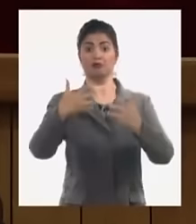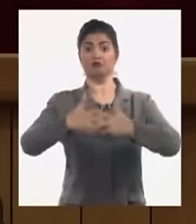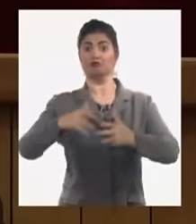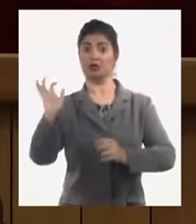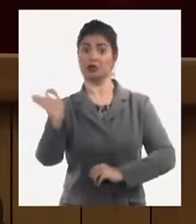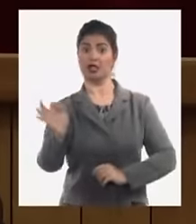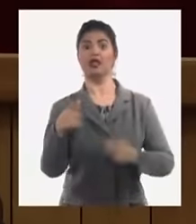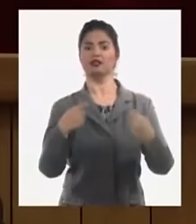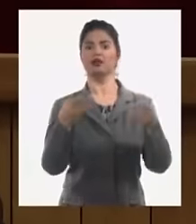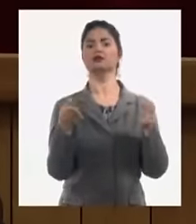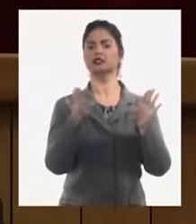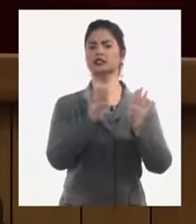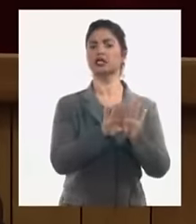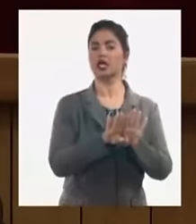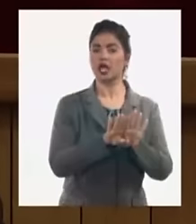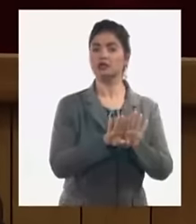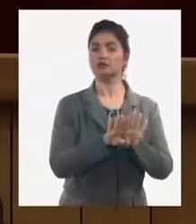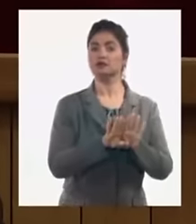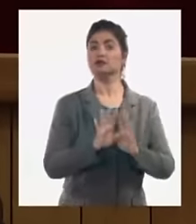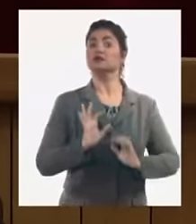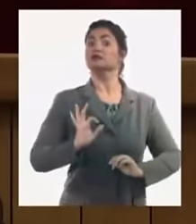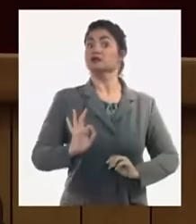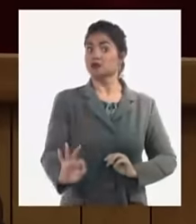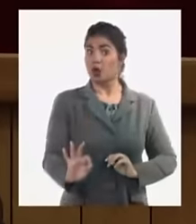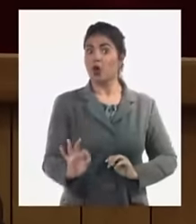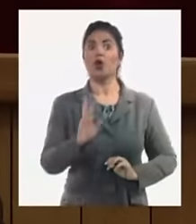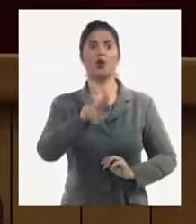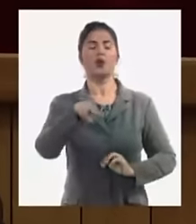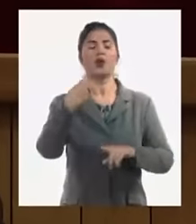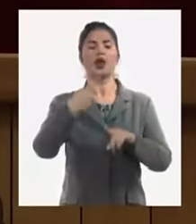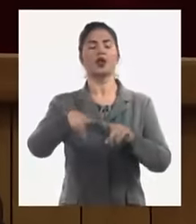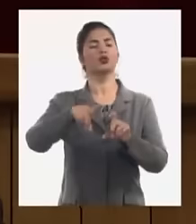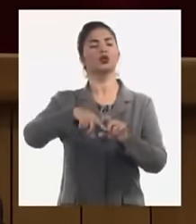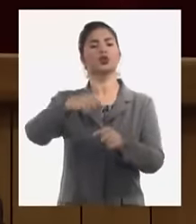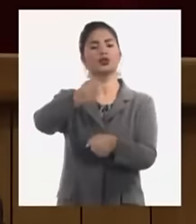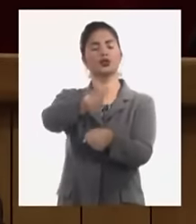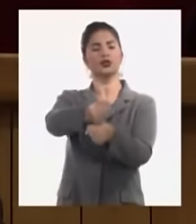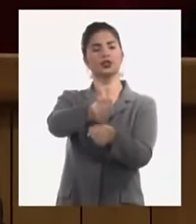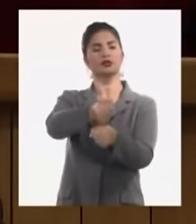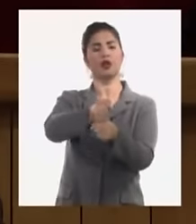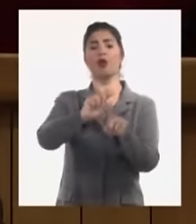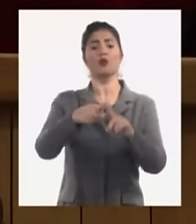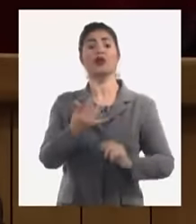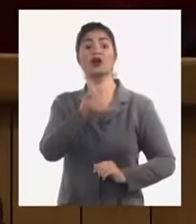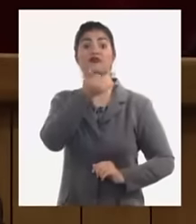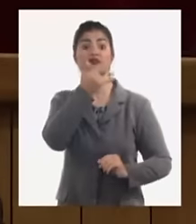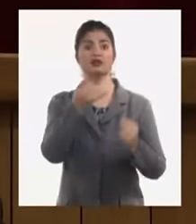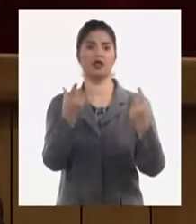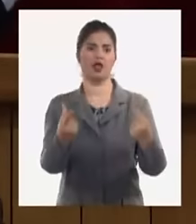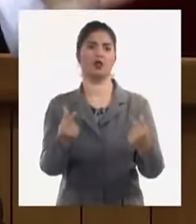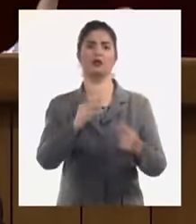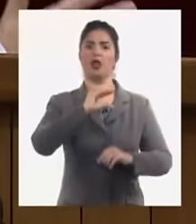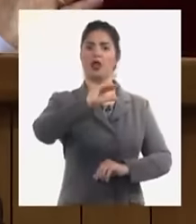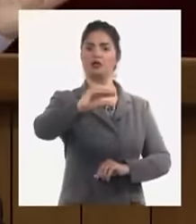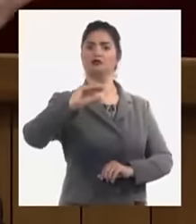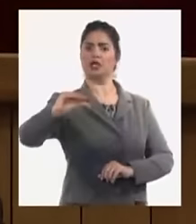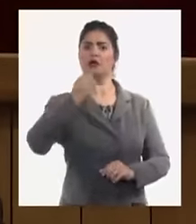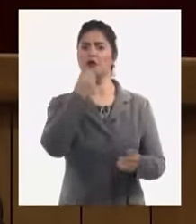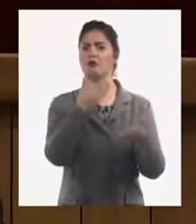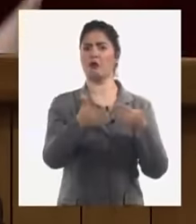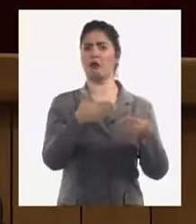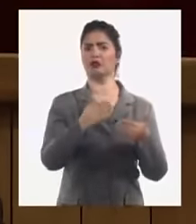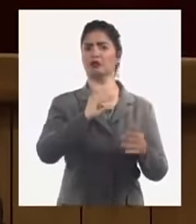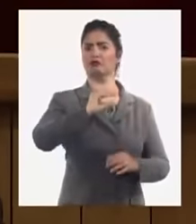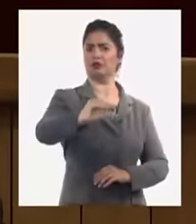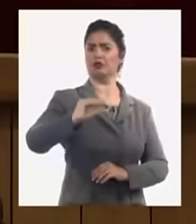afectan a esa UEB que es productora hasta su resultado hasta su sistema de estimulación para poder compensar